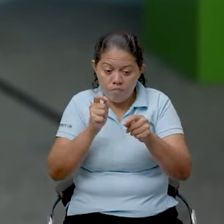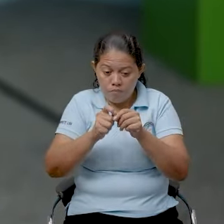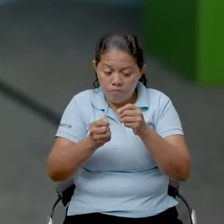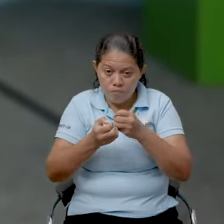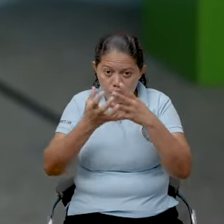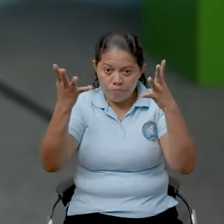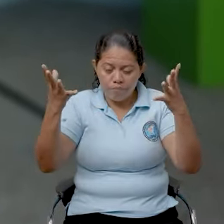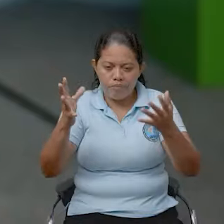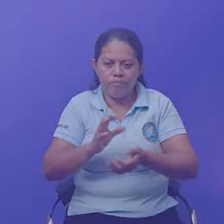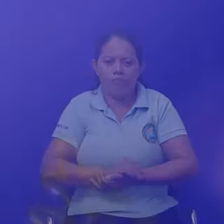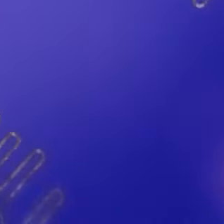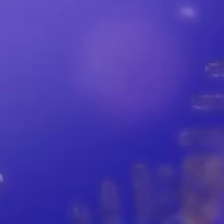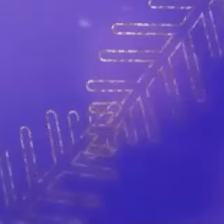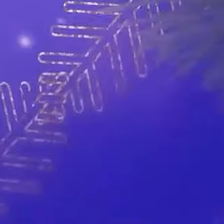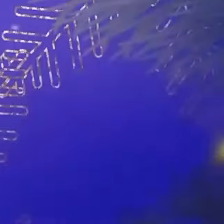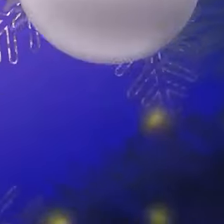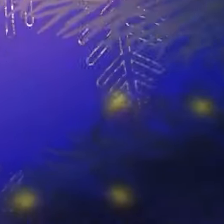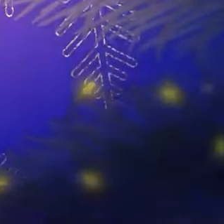la Pólvora.